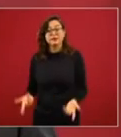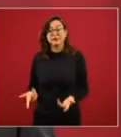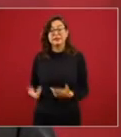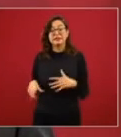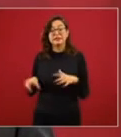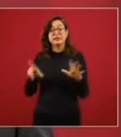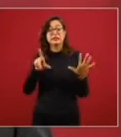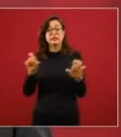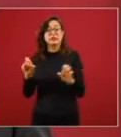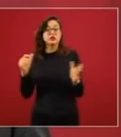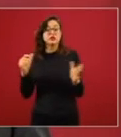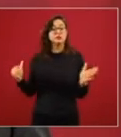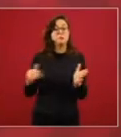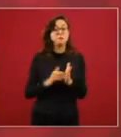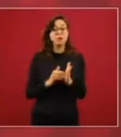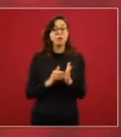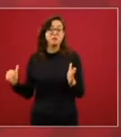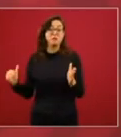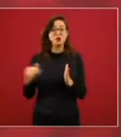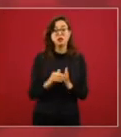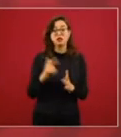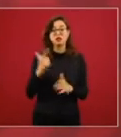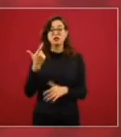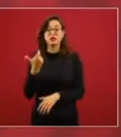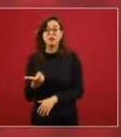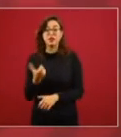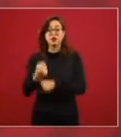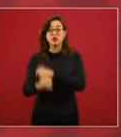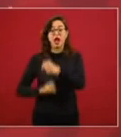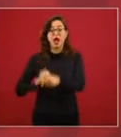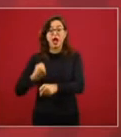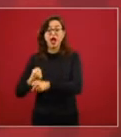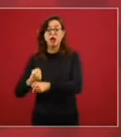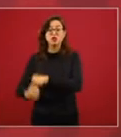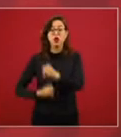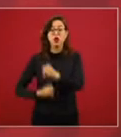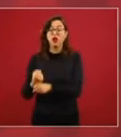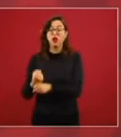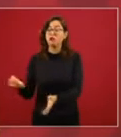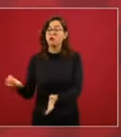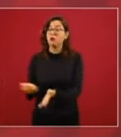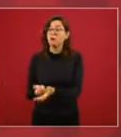de pesos cada año para pagar sólo intereses de deuda